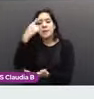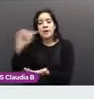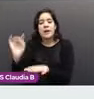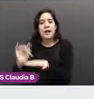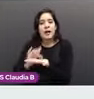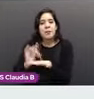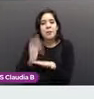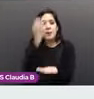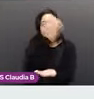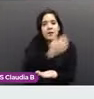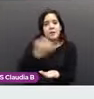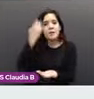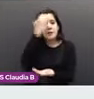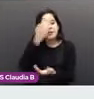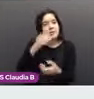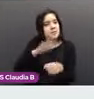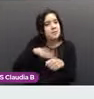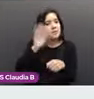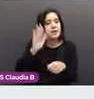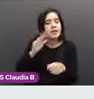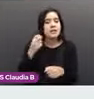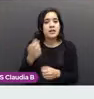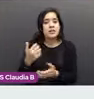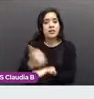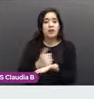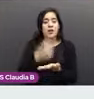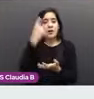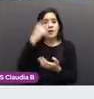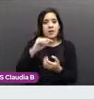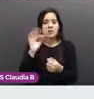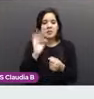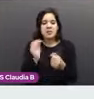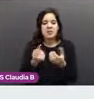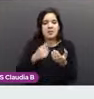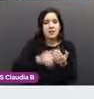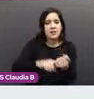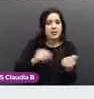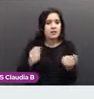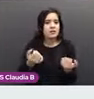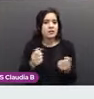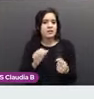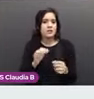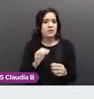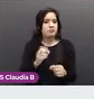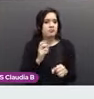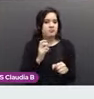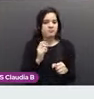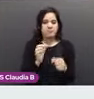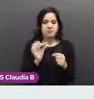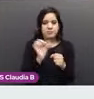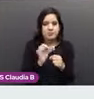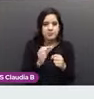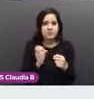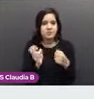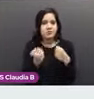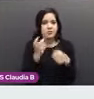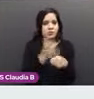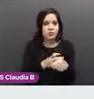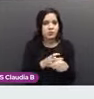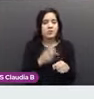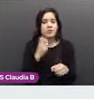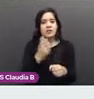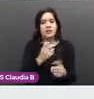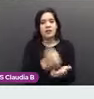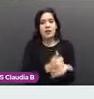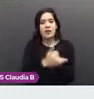podemos lograr identificar pistes o alguna masa sólida, va a mejorar la especificidad de la mastografía y también